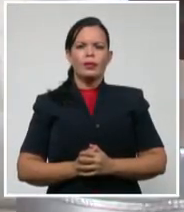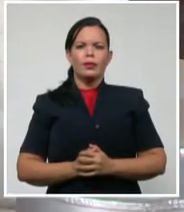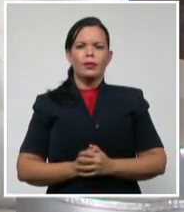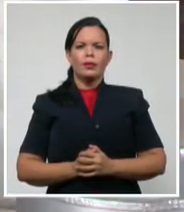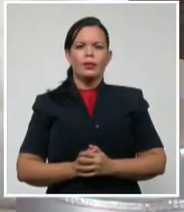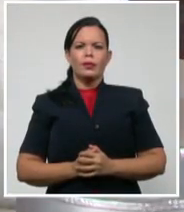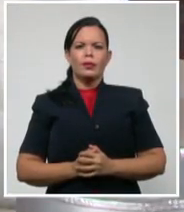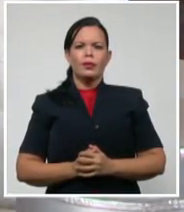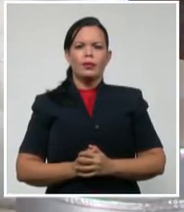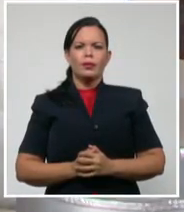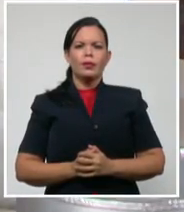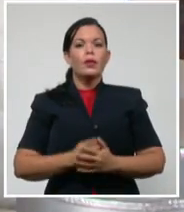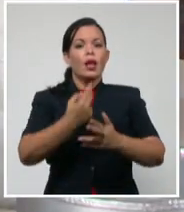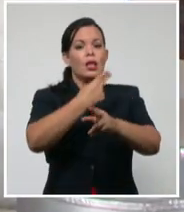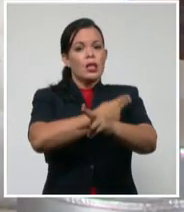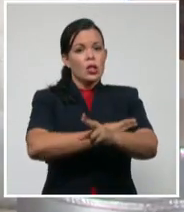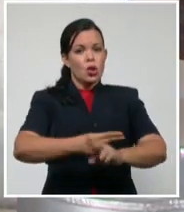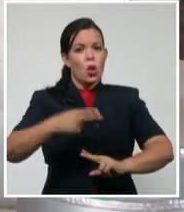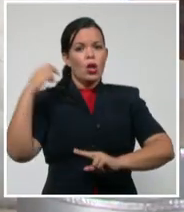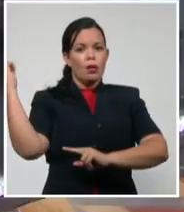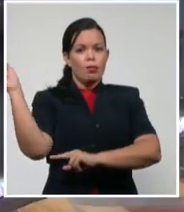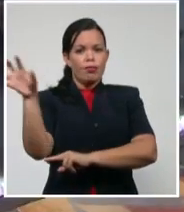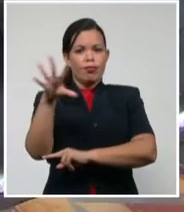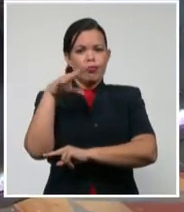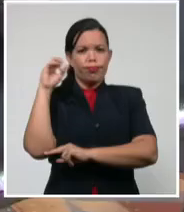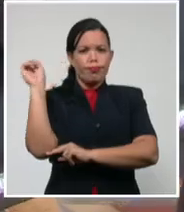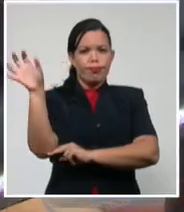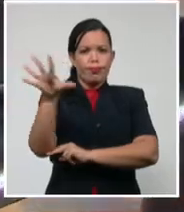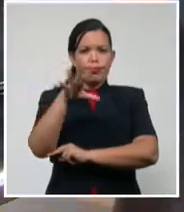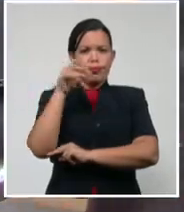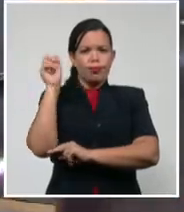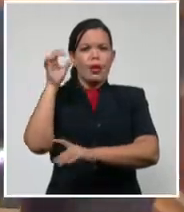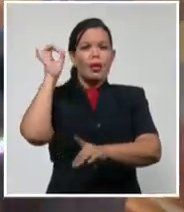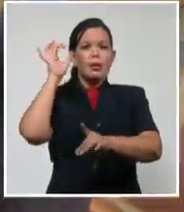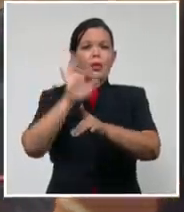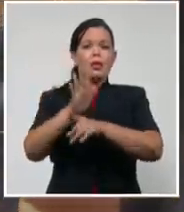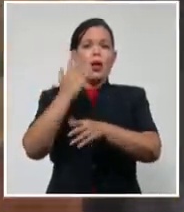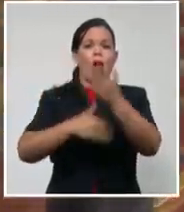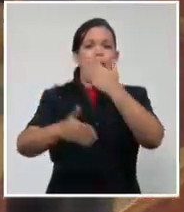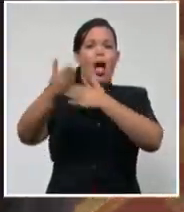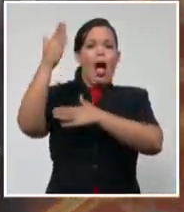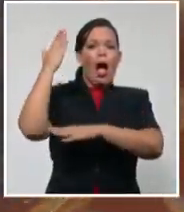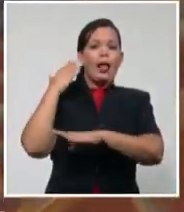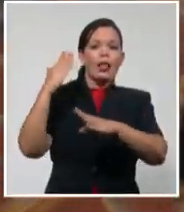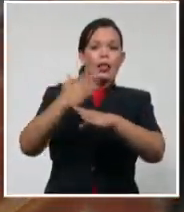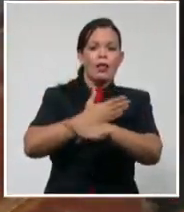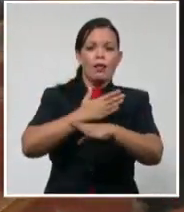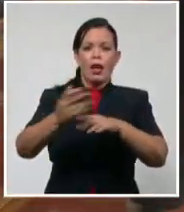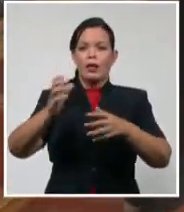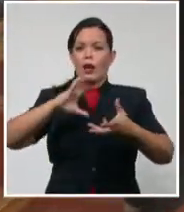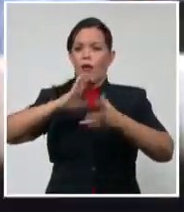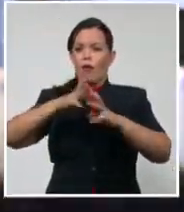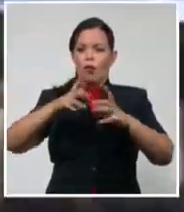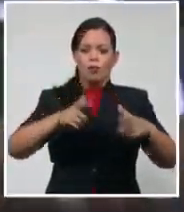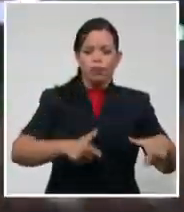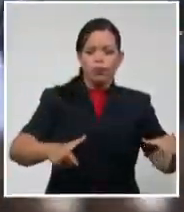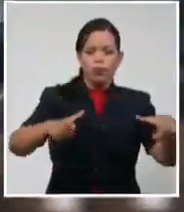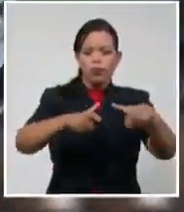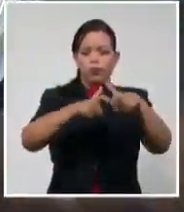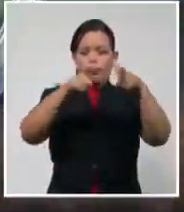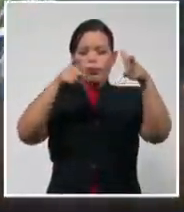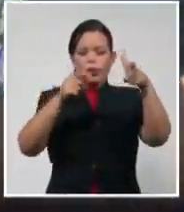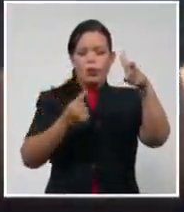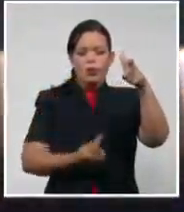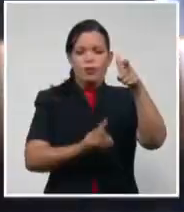La historia de sus luces transitan desde una mecha, una lámpara de aceite, vapor petróleo a presión hasta 1980 en que se le